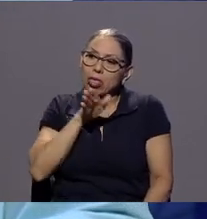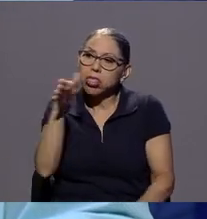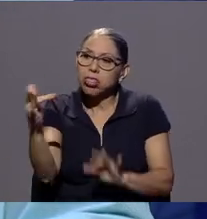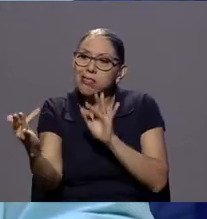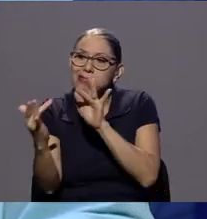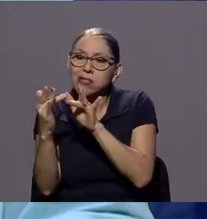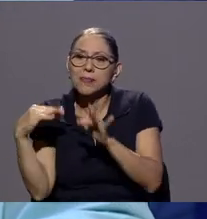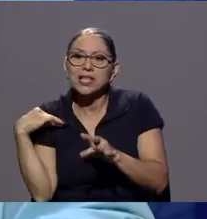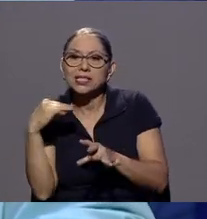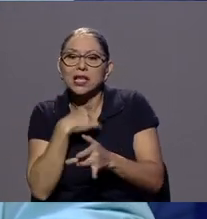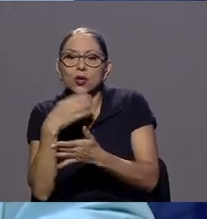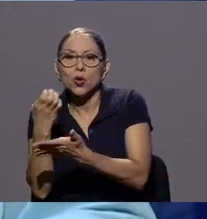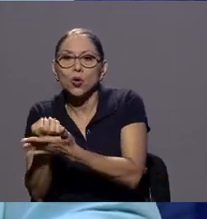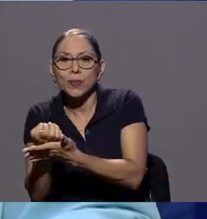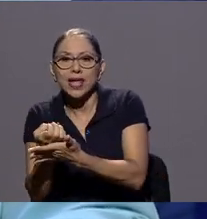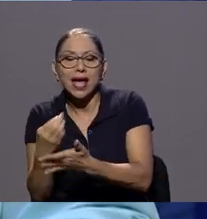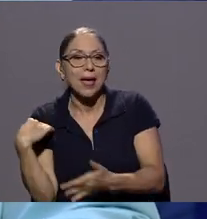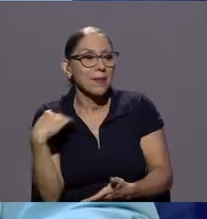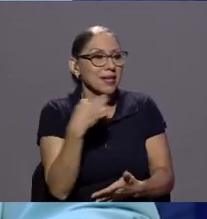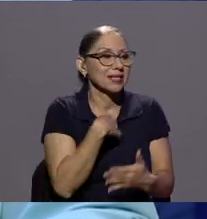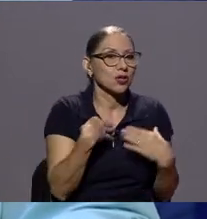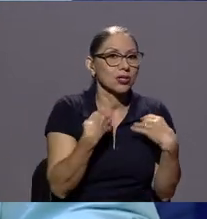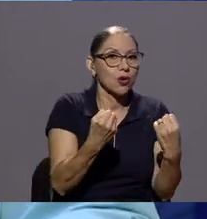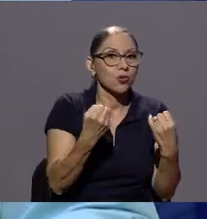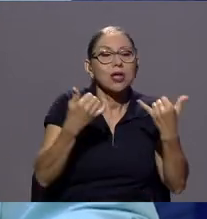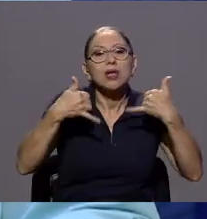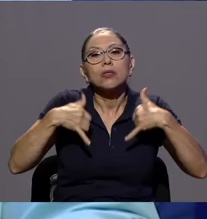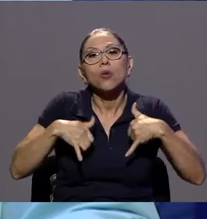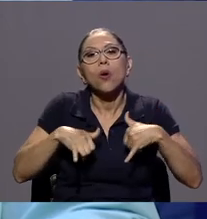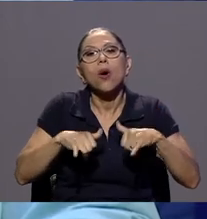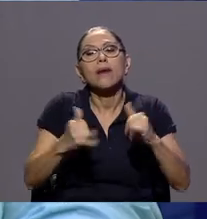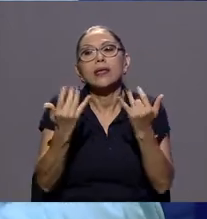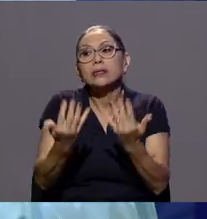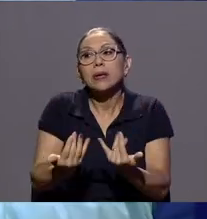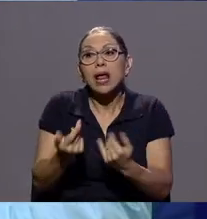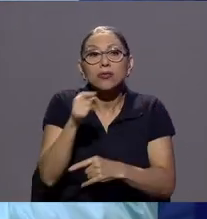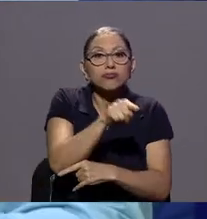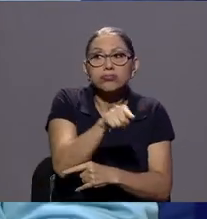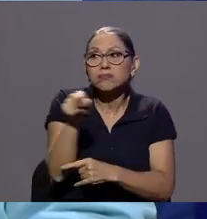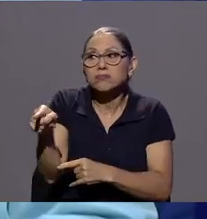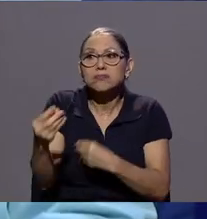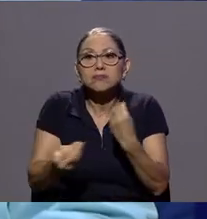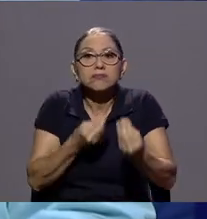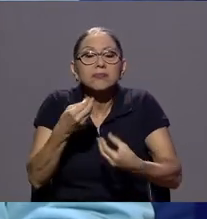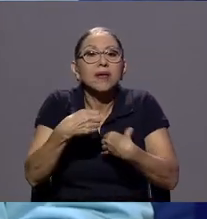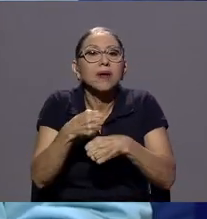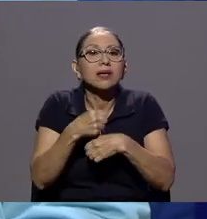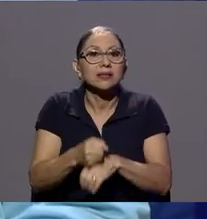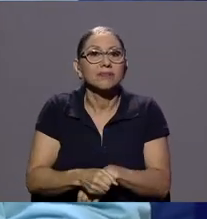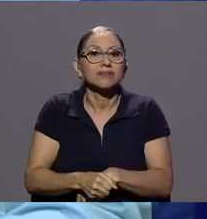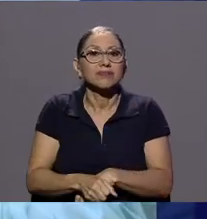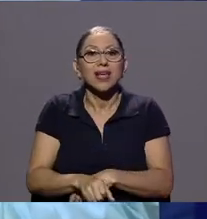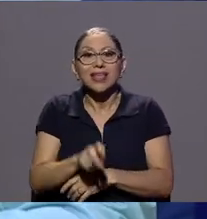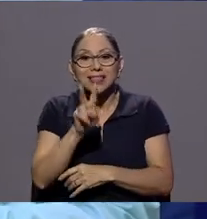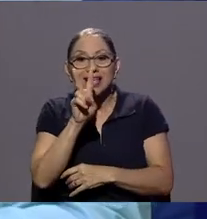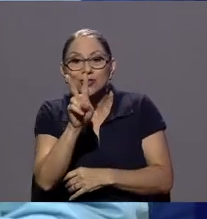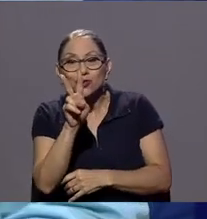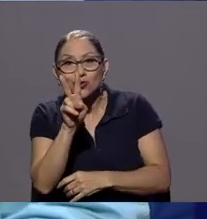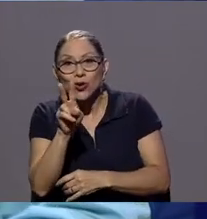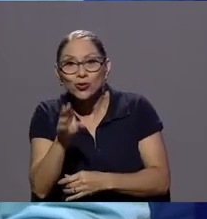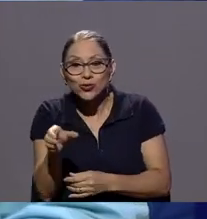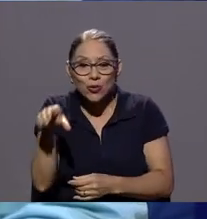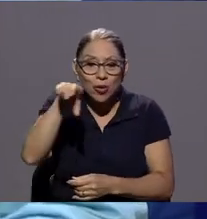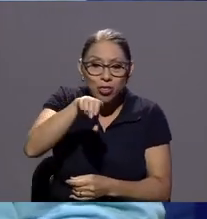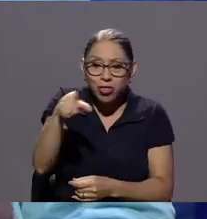al ministerio de salud y aún estamos esperando acciones de esos docentes sobre esos dos mercados específicos la única